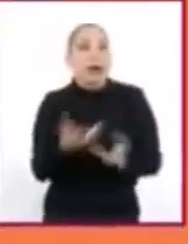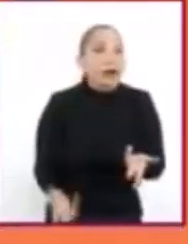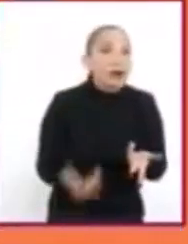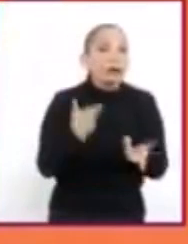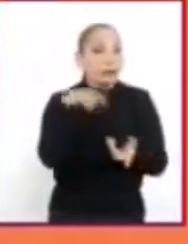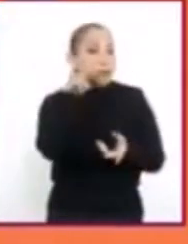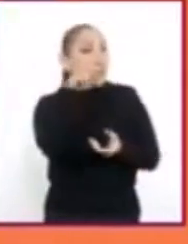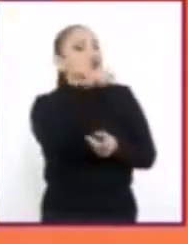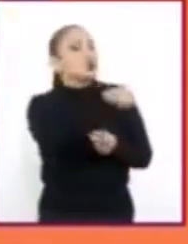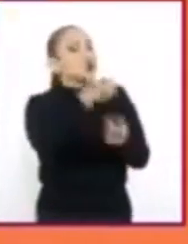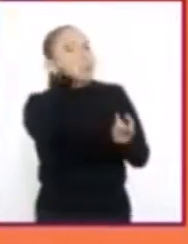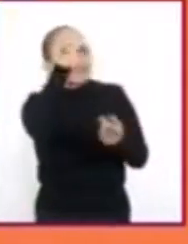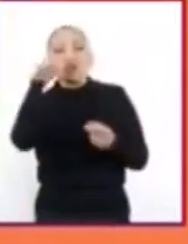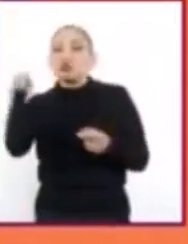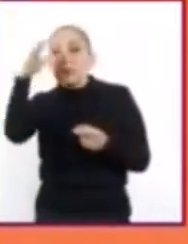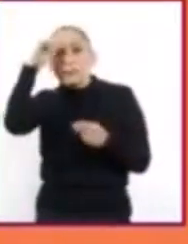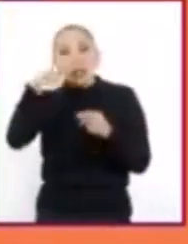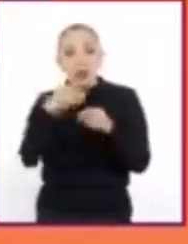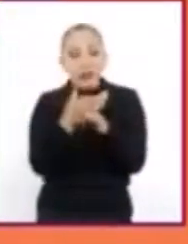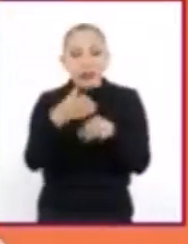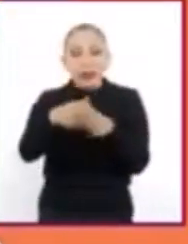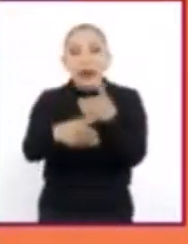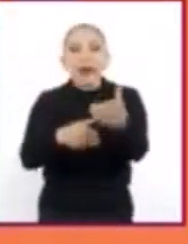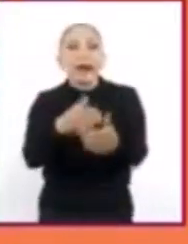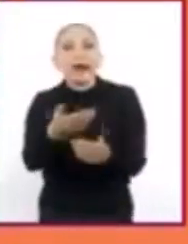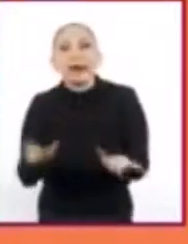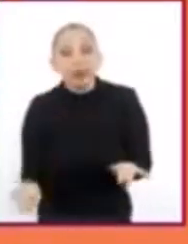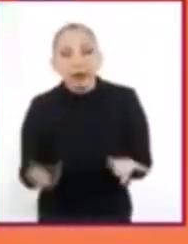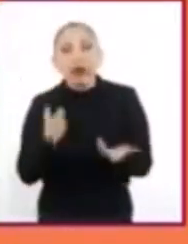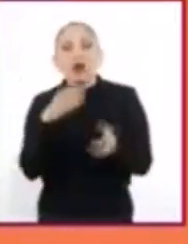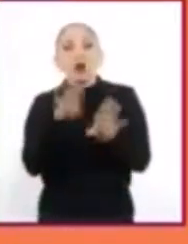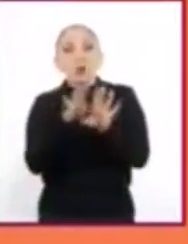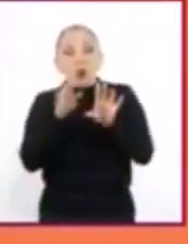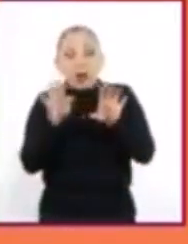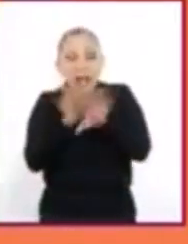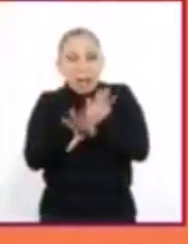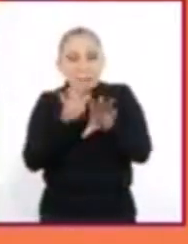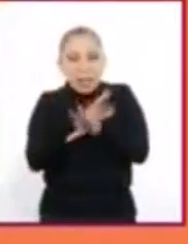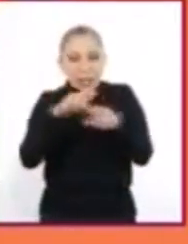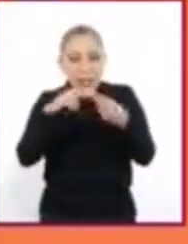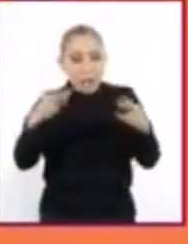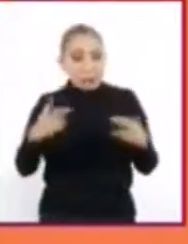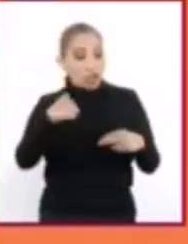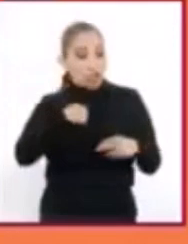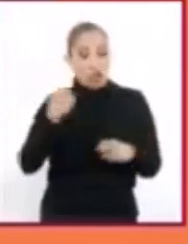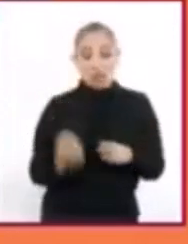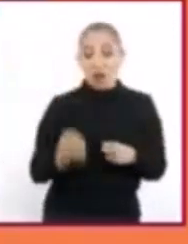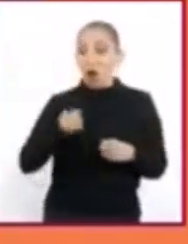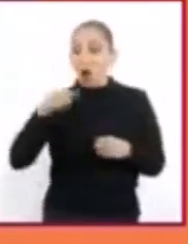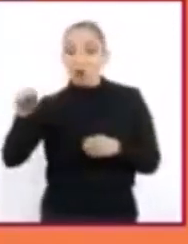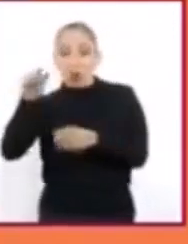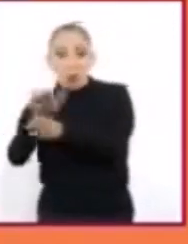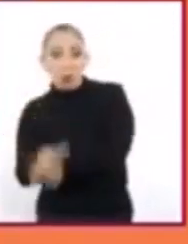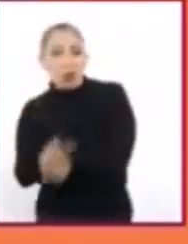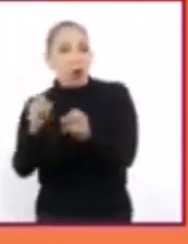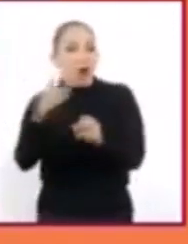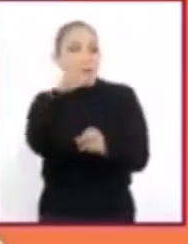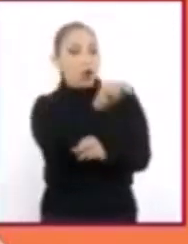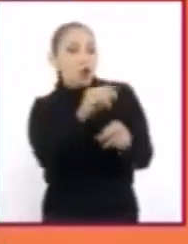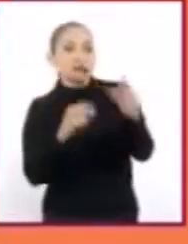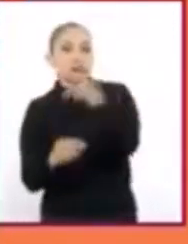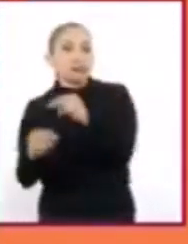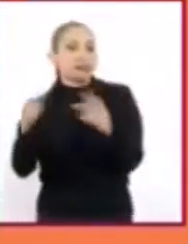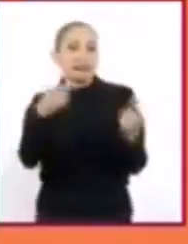posiciones de los participantes? ¿Cómo varían estas relaciones de poder que tienen los involucrados en el conflicto?